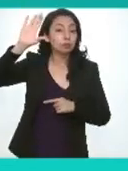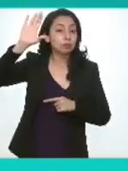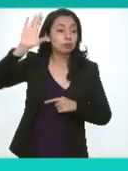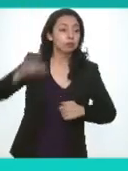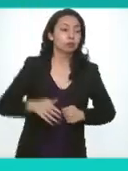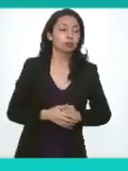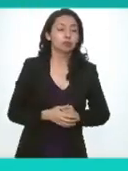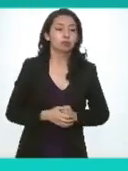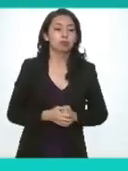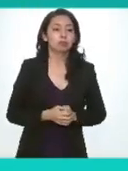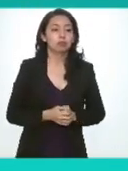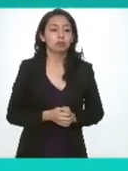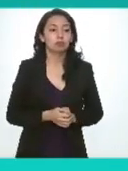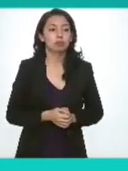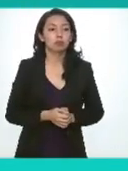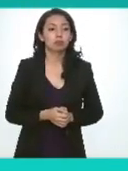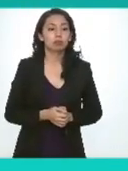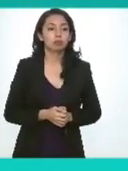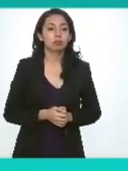la lectura